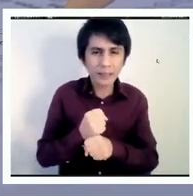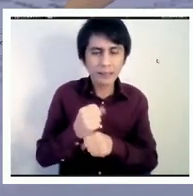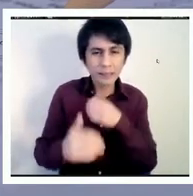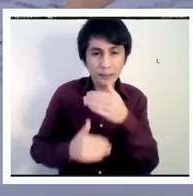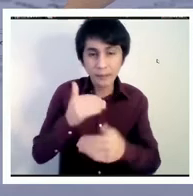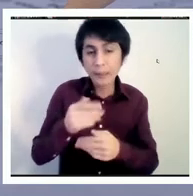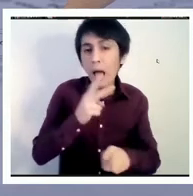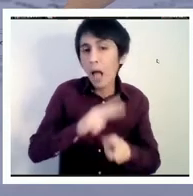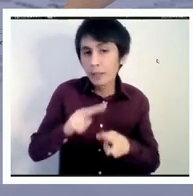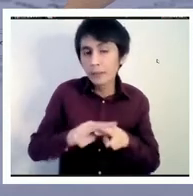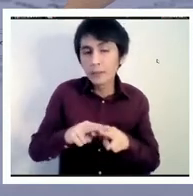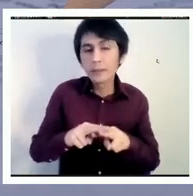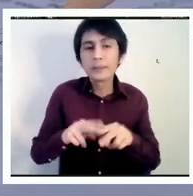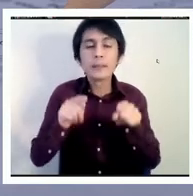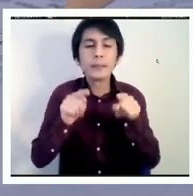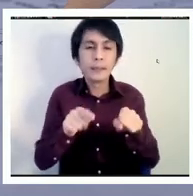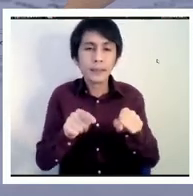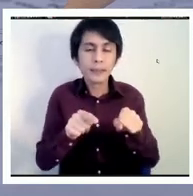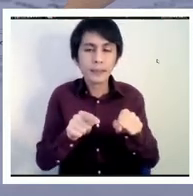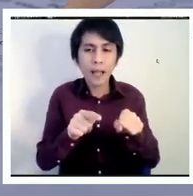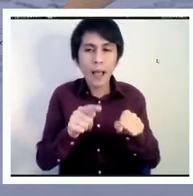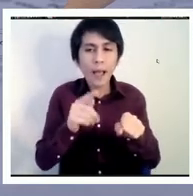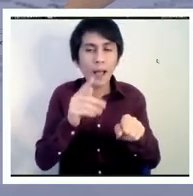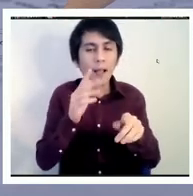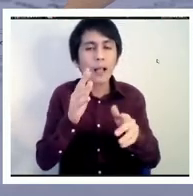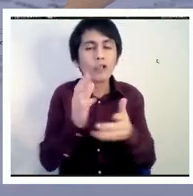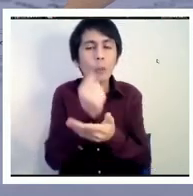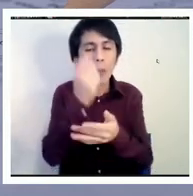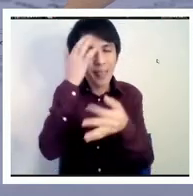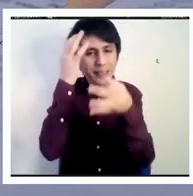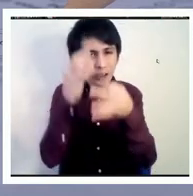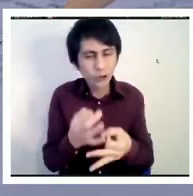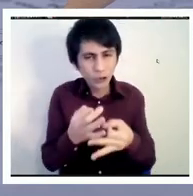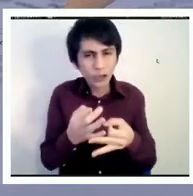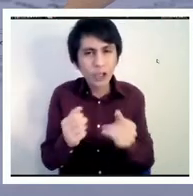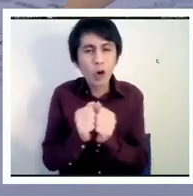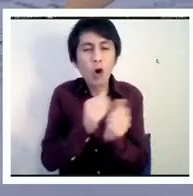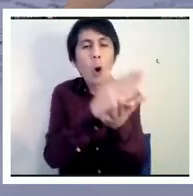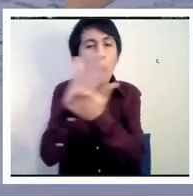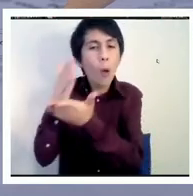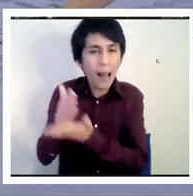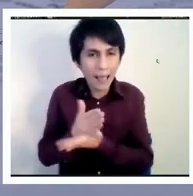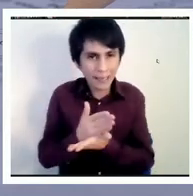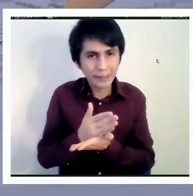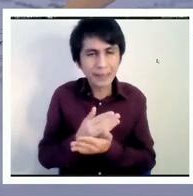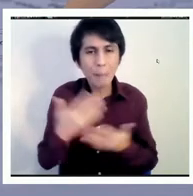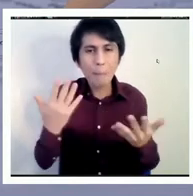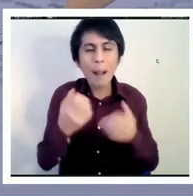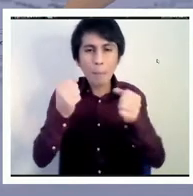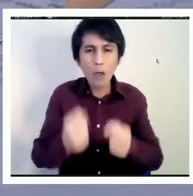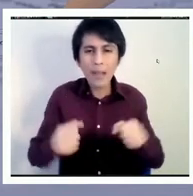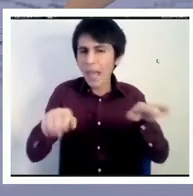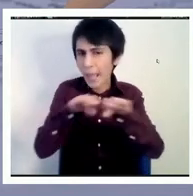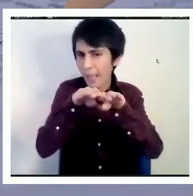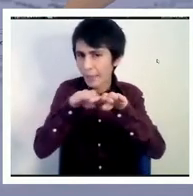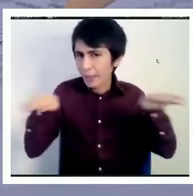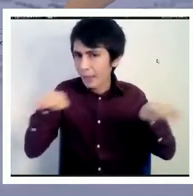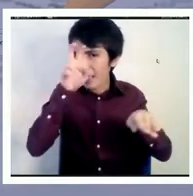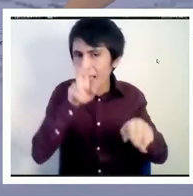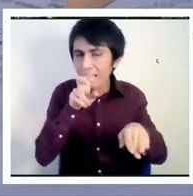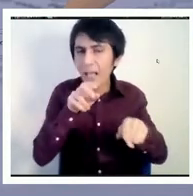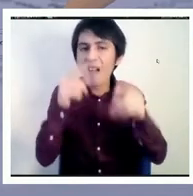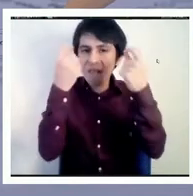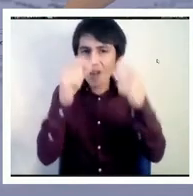estas tomas de decisiones con las distintas escuelas y para poder estandarizar las evaluaciones. y las